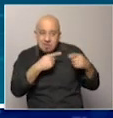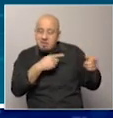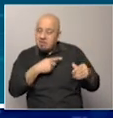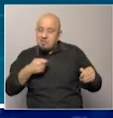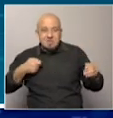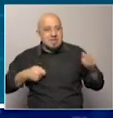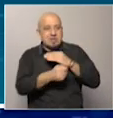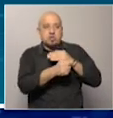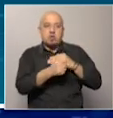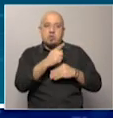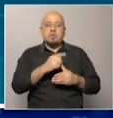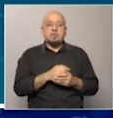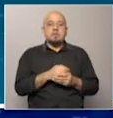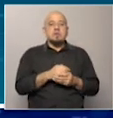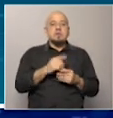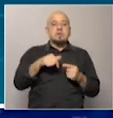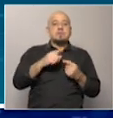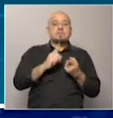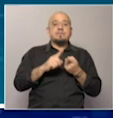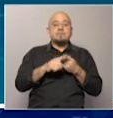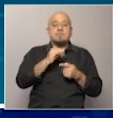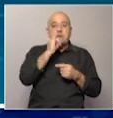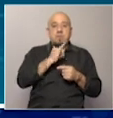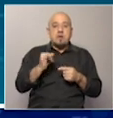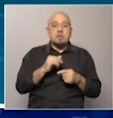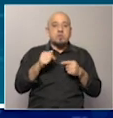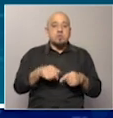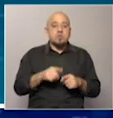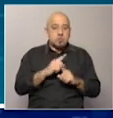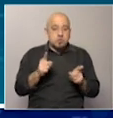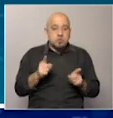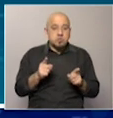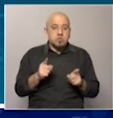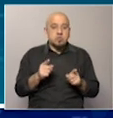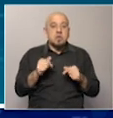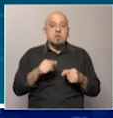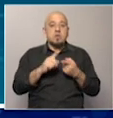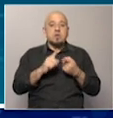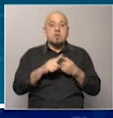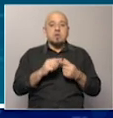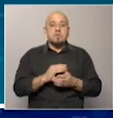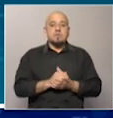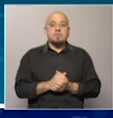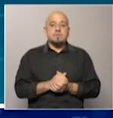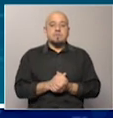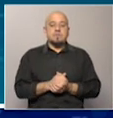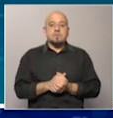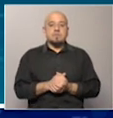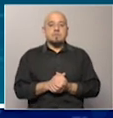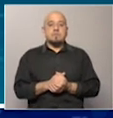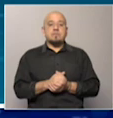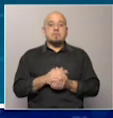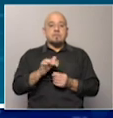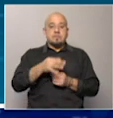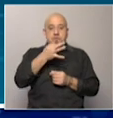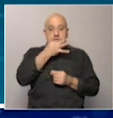firmación de paz en la región o no va por ahí la implicancia que puede tener este acuerdo? Bueno, así ha dicho el